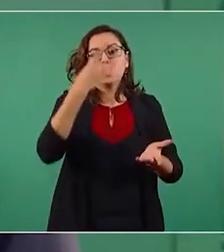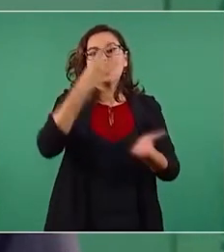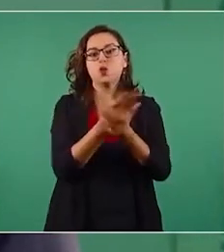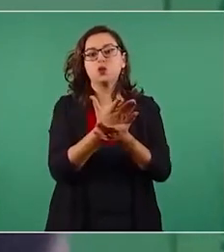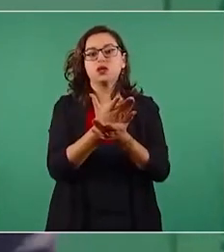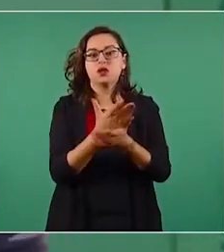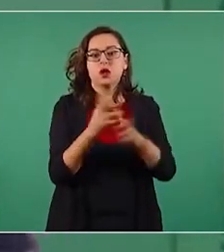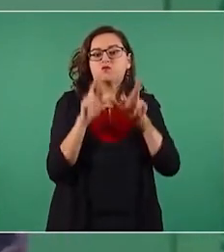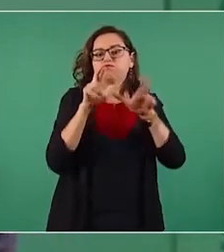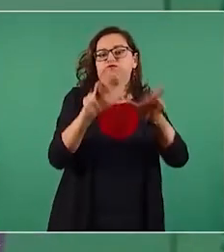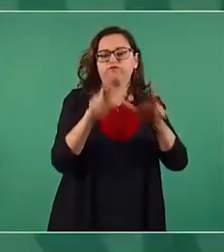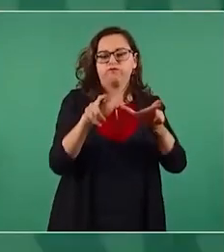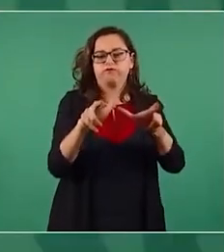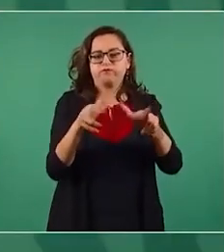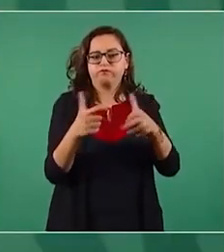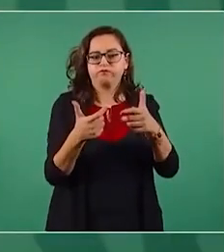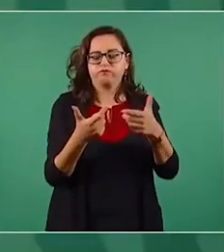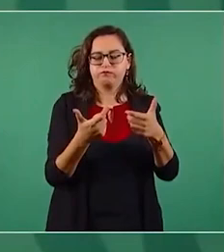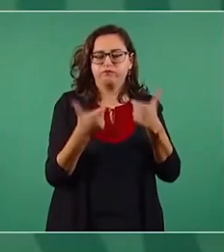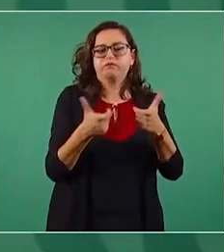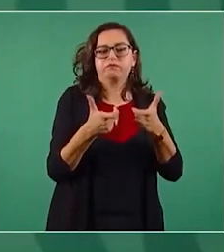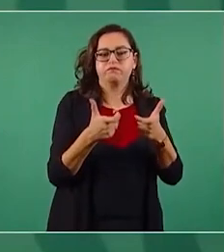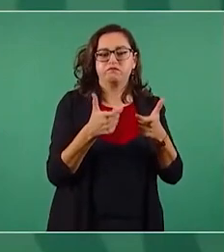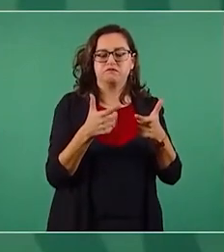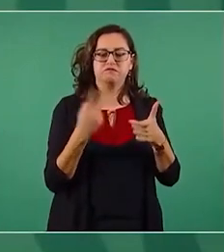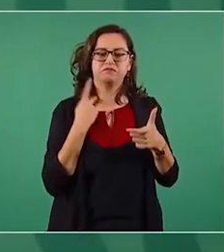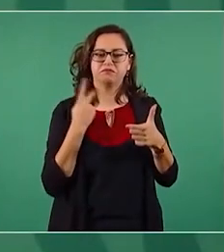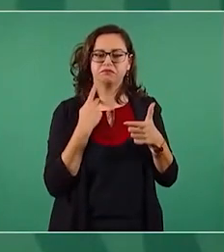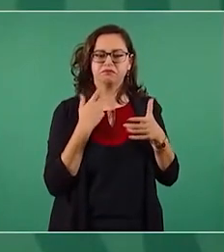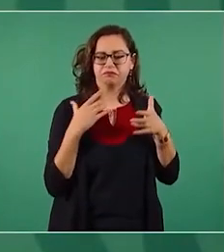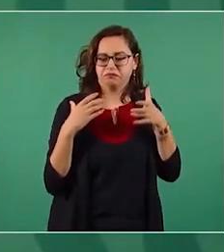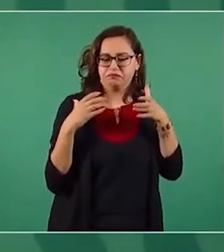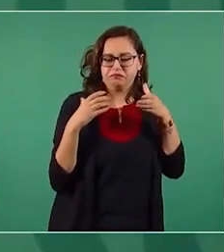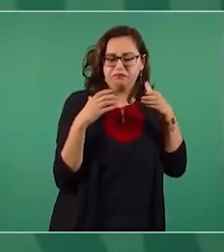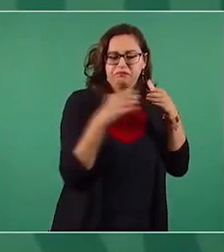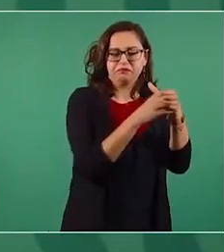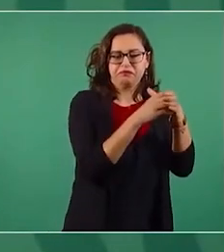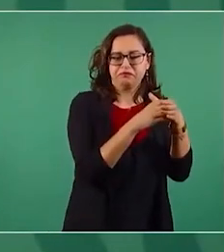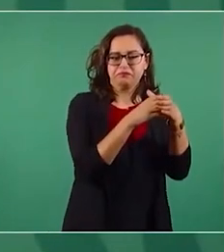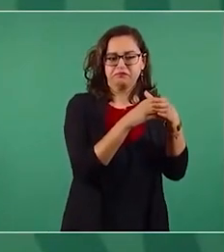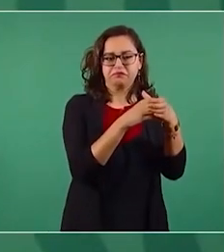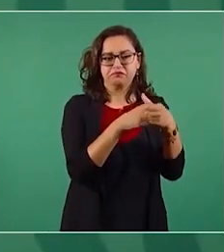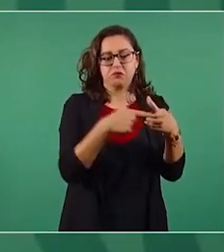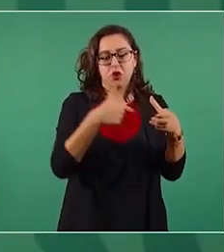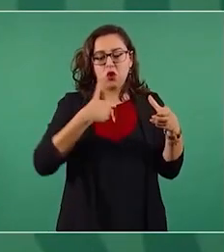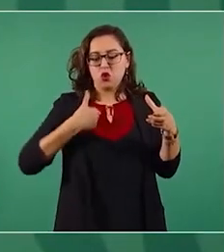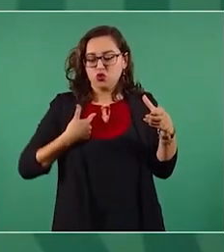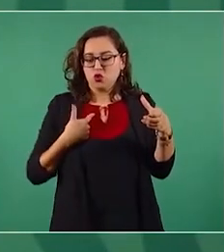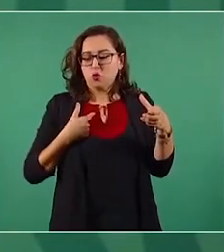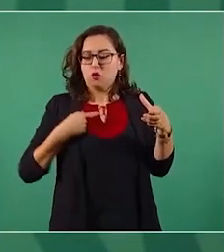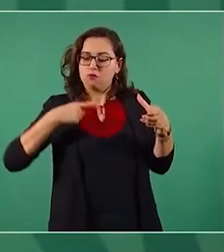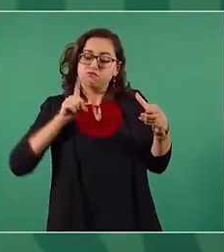Me convierto en un sirviente de los potentados.